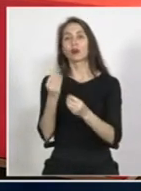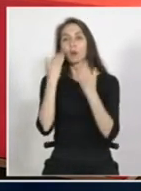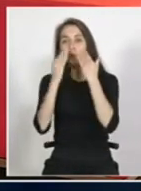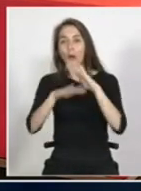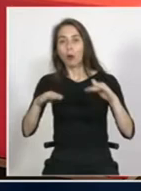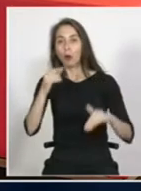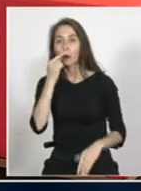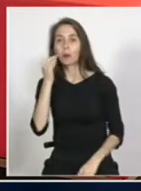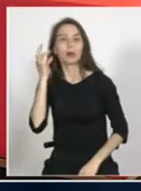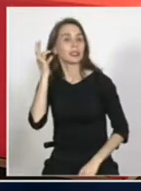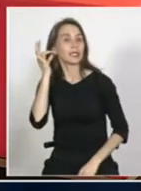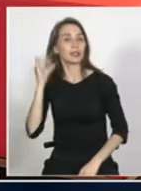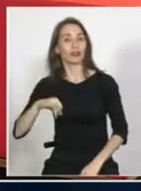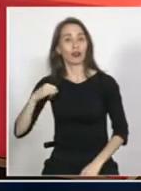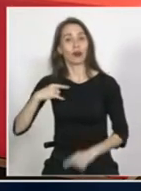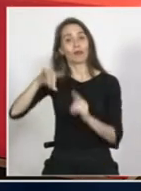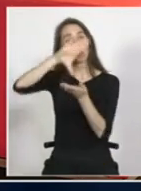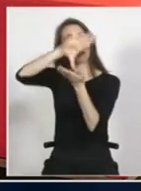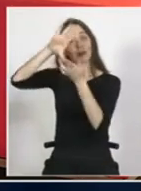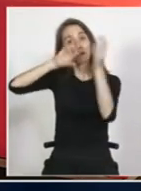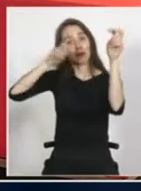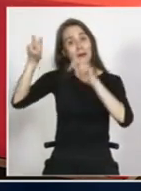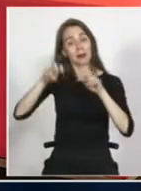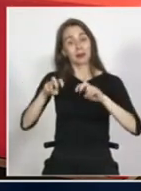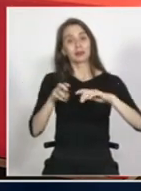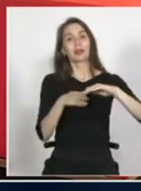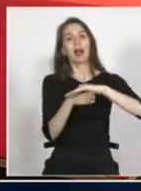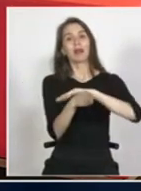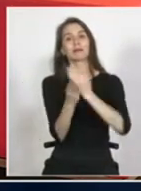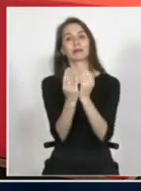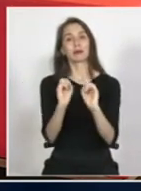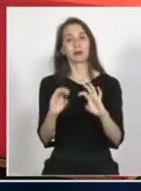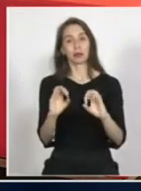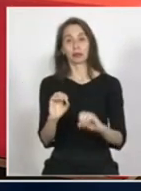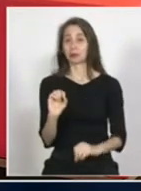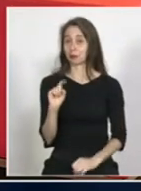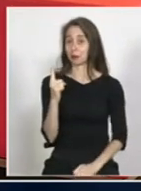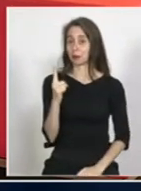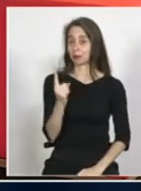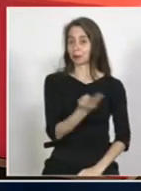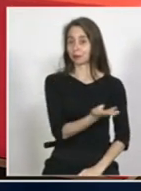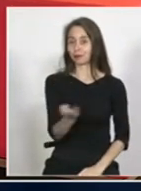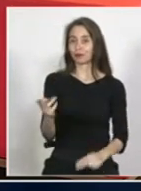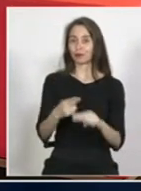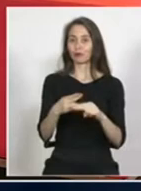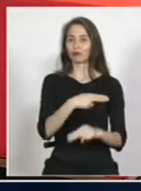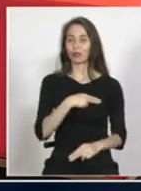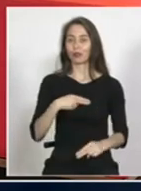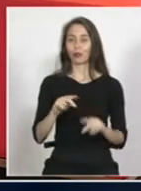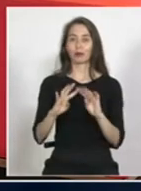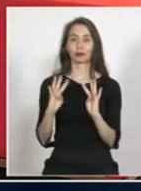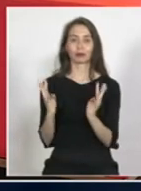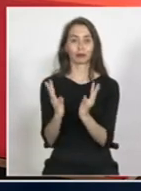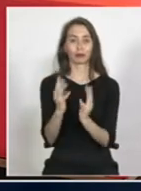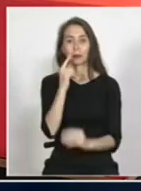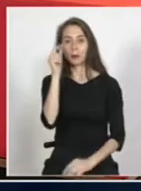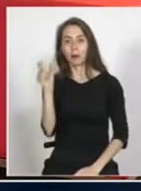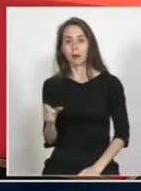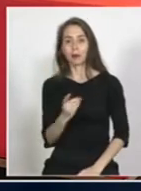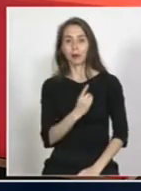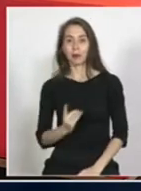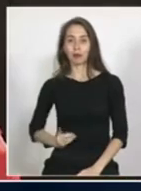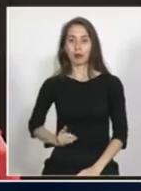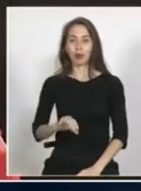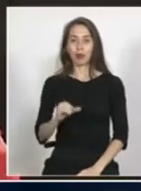niños, niñas y adolescentes migrantes. Quisiera primero presentar a nuestros panelistas, nos acompaña el diputado Giorgio